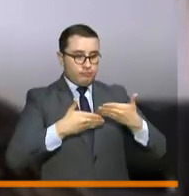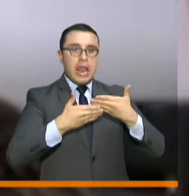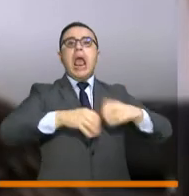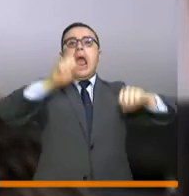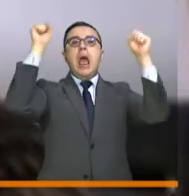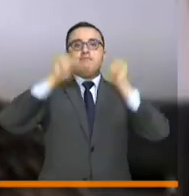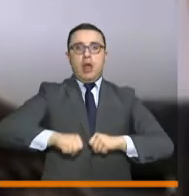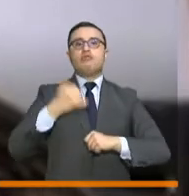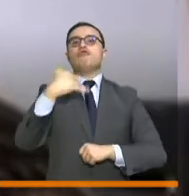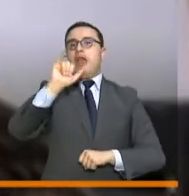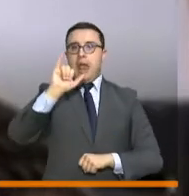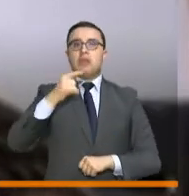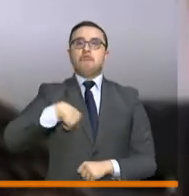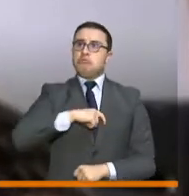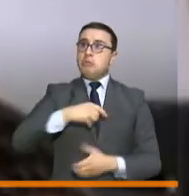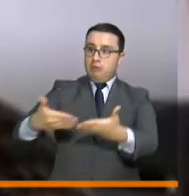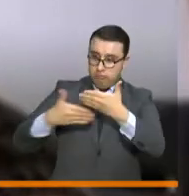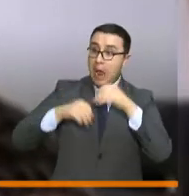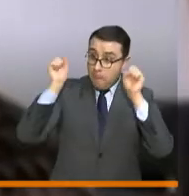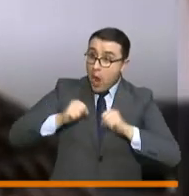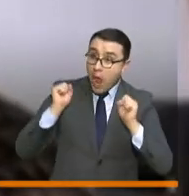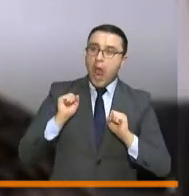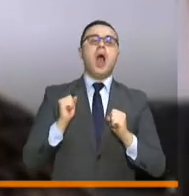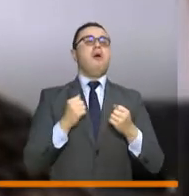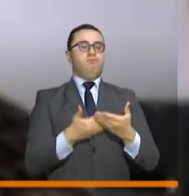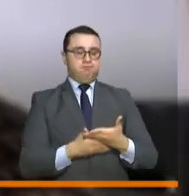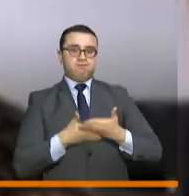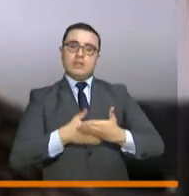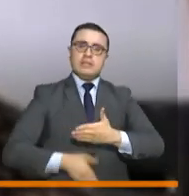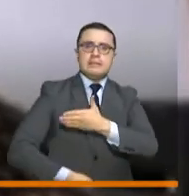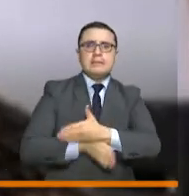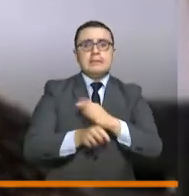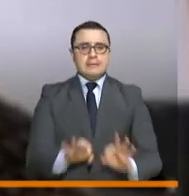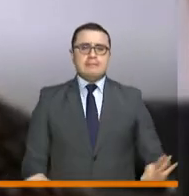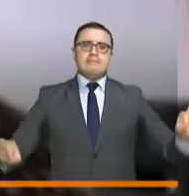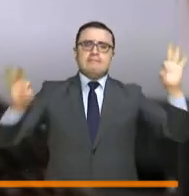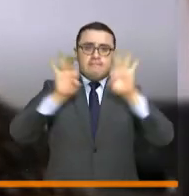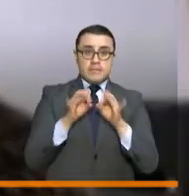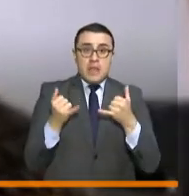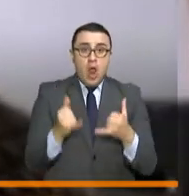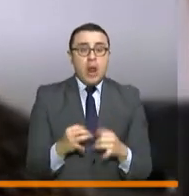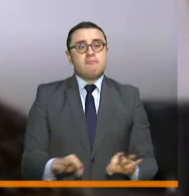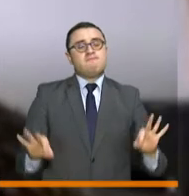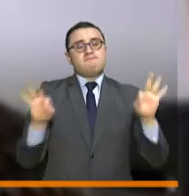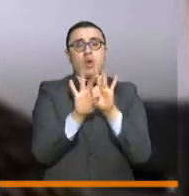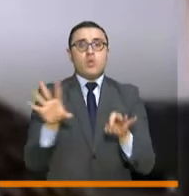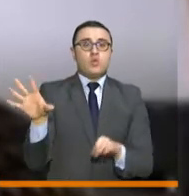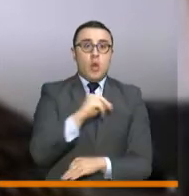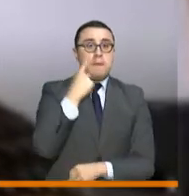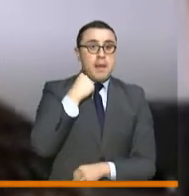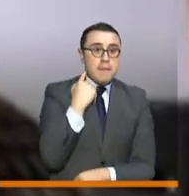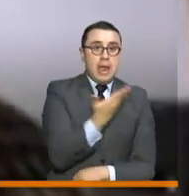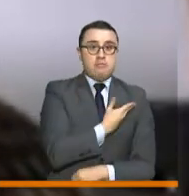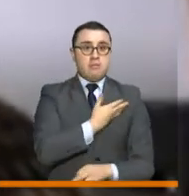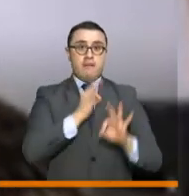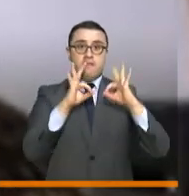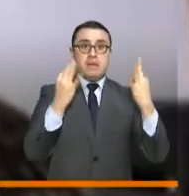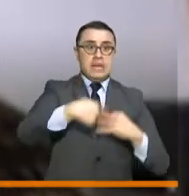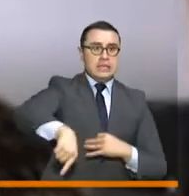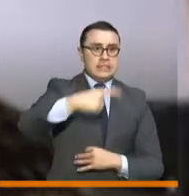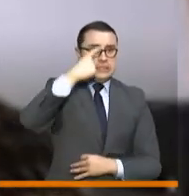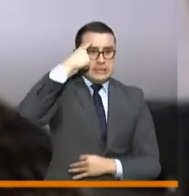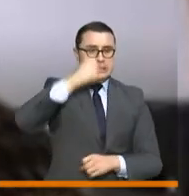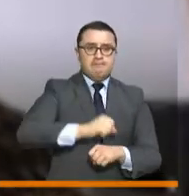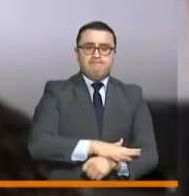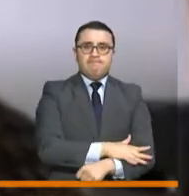Entonces, para nosotros es muy importante poder, en estos momentos, solidarizarnos con nuestros padres de familia y que